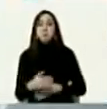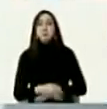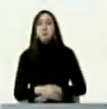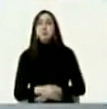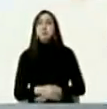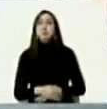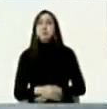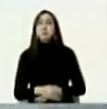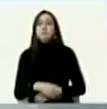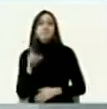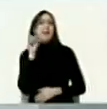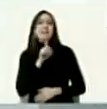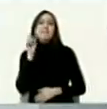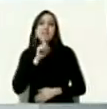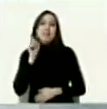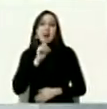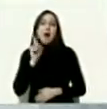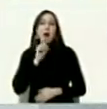mentira